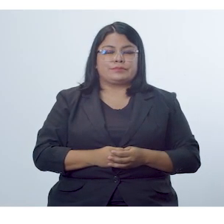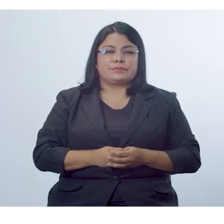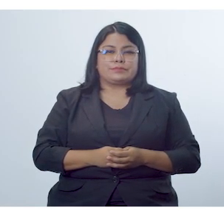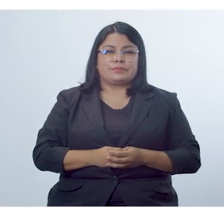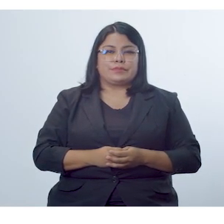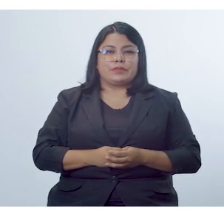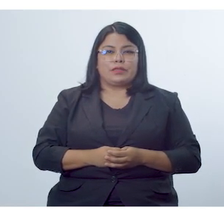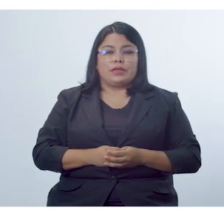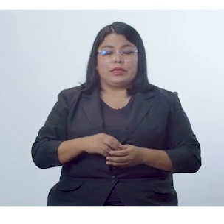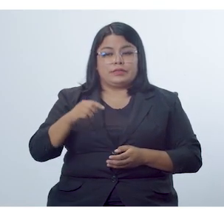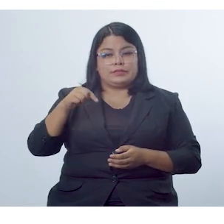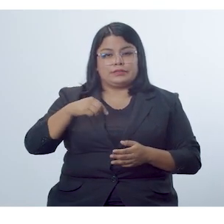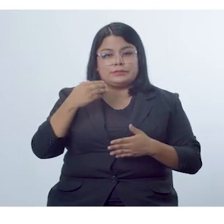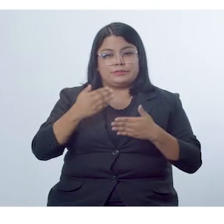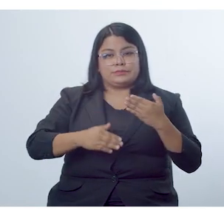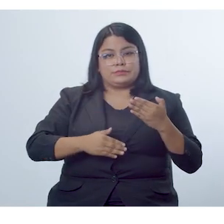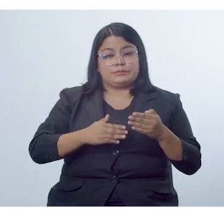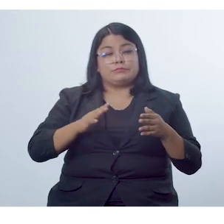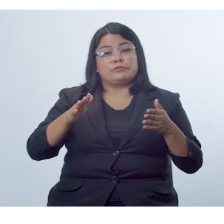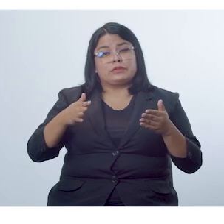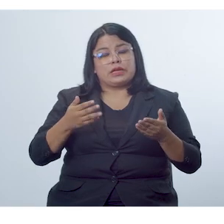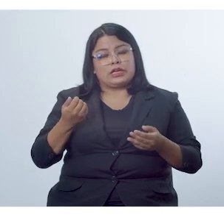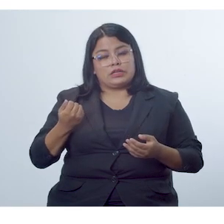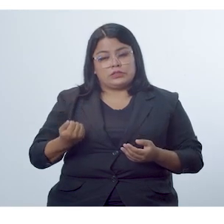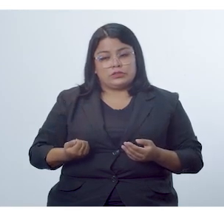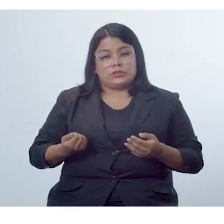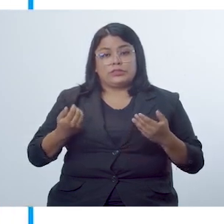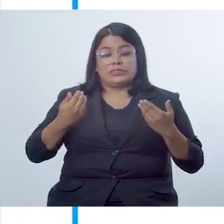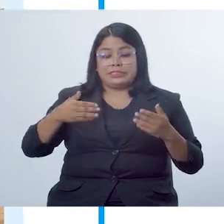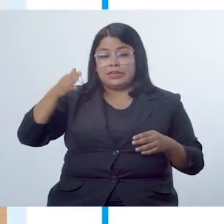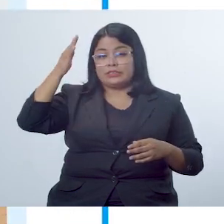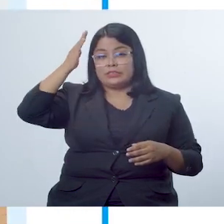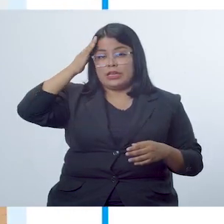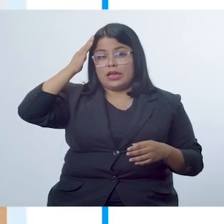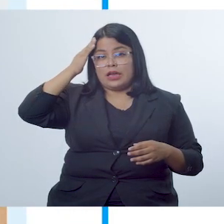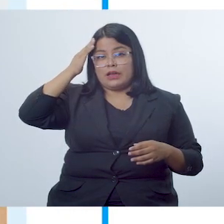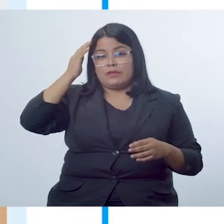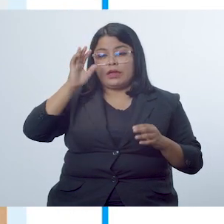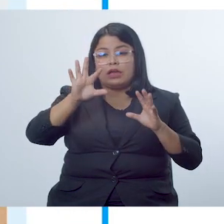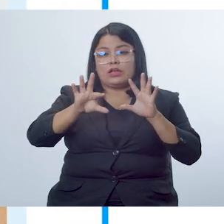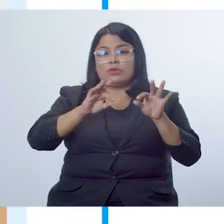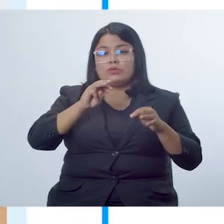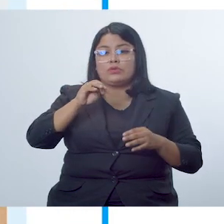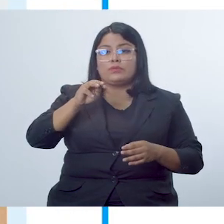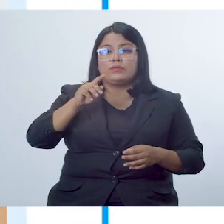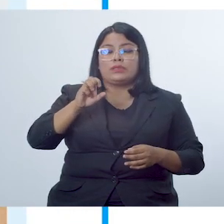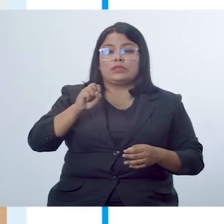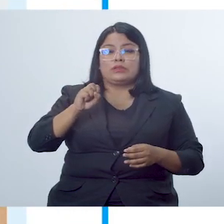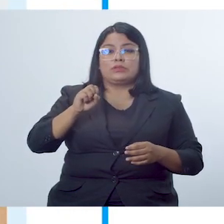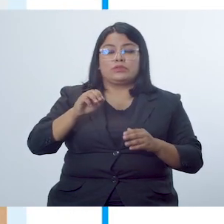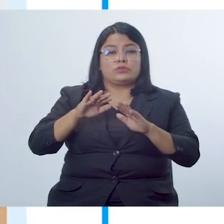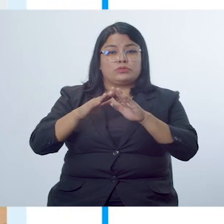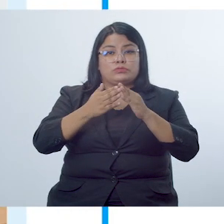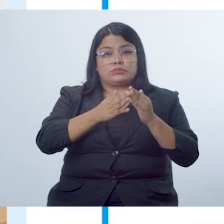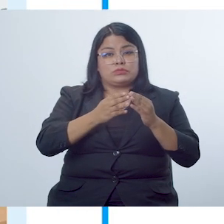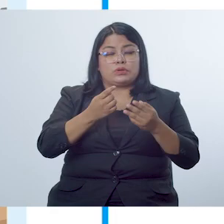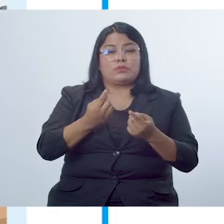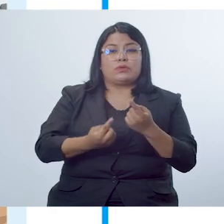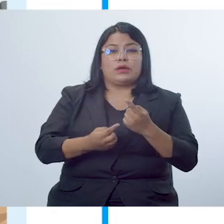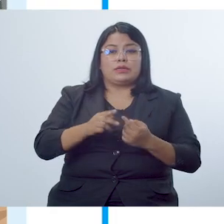Lo particular en esta etapa es que el estudiantado ya sabe cuáles son algunos mitos de su comunidad,